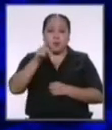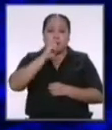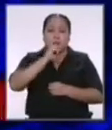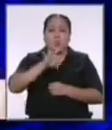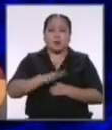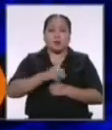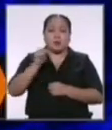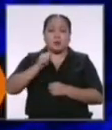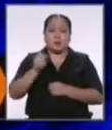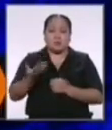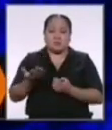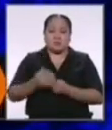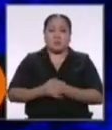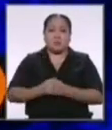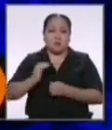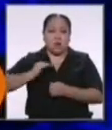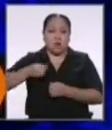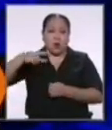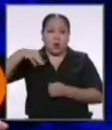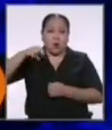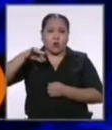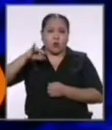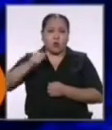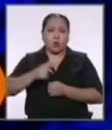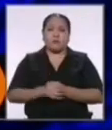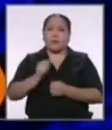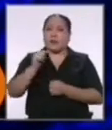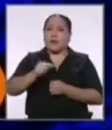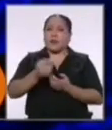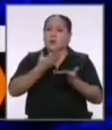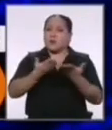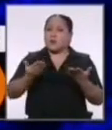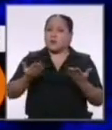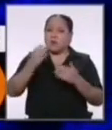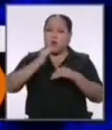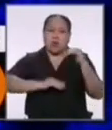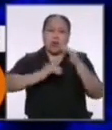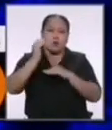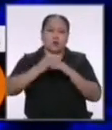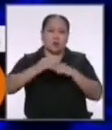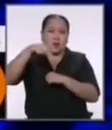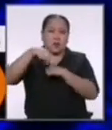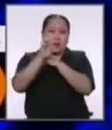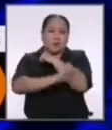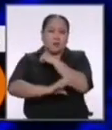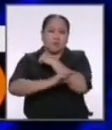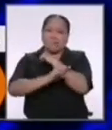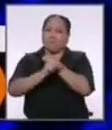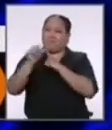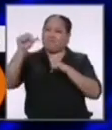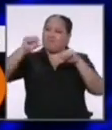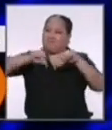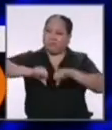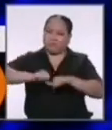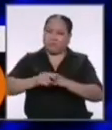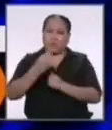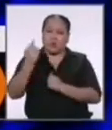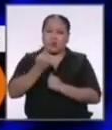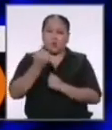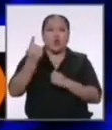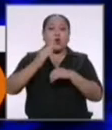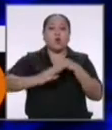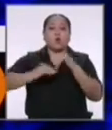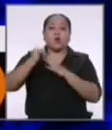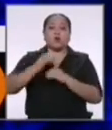misma lo ha señalado señora Mónica las condiciones de infraestructura en nuestro país son calamitosas entonces no solamente